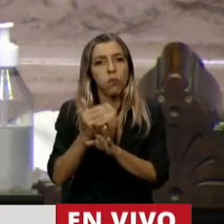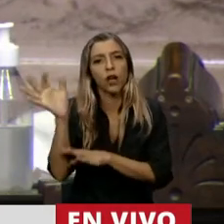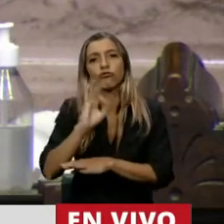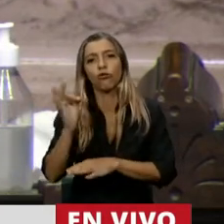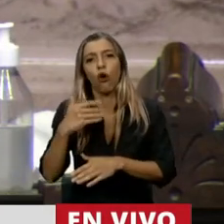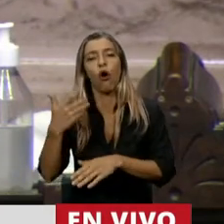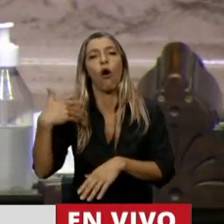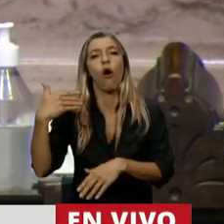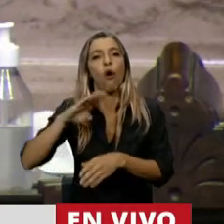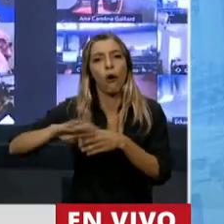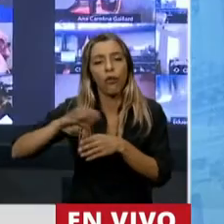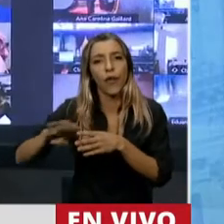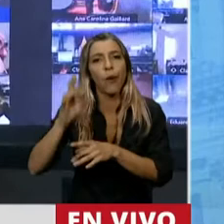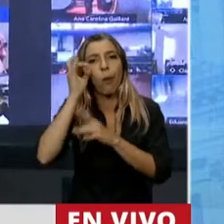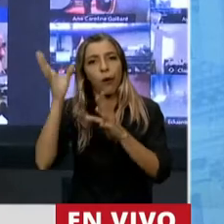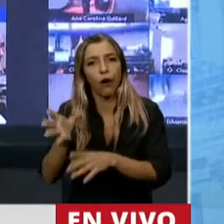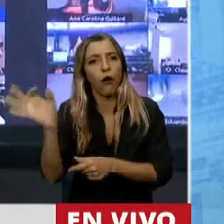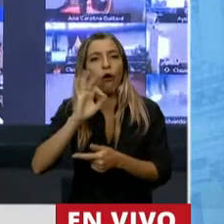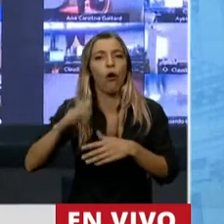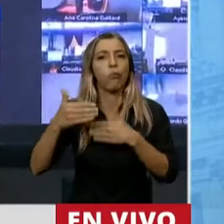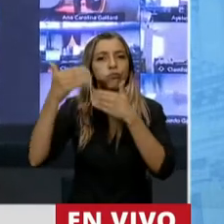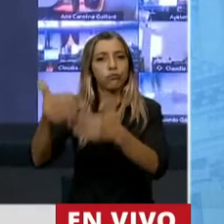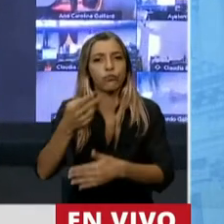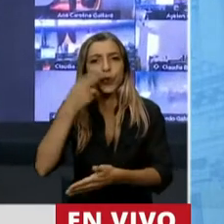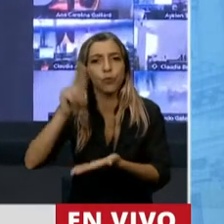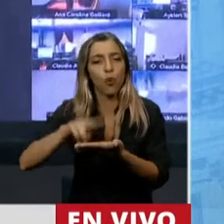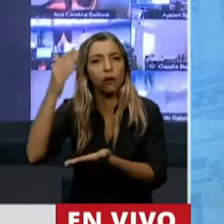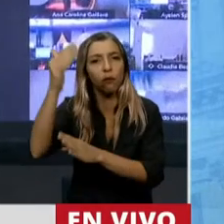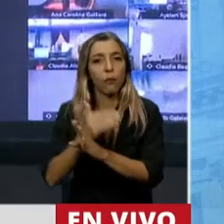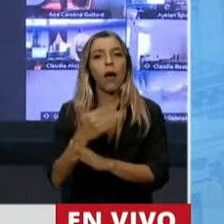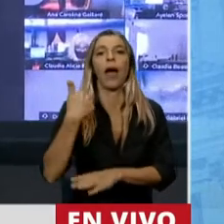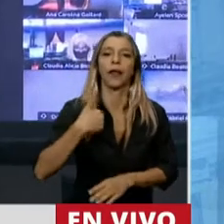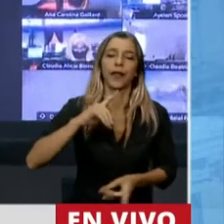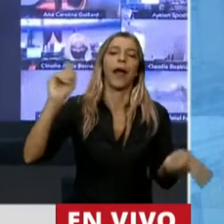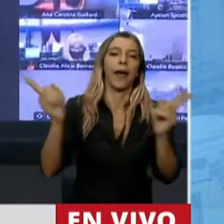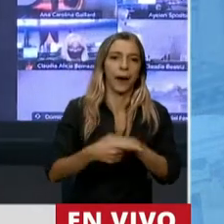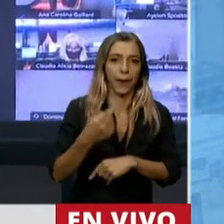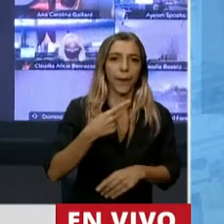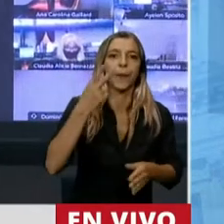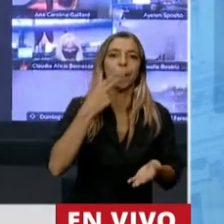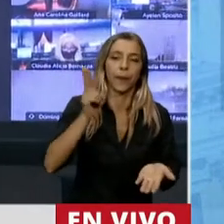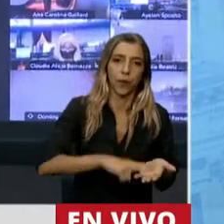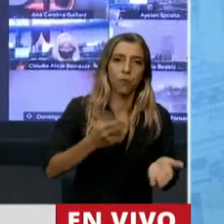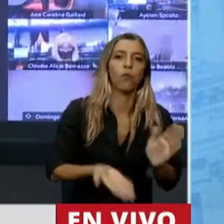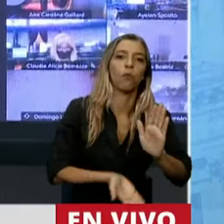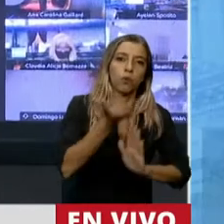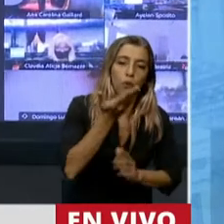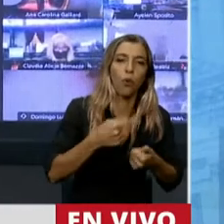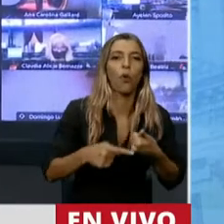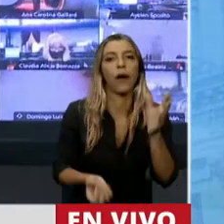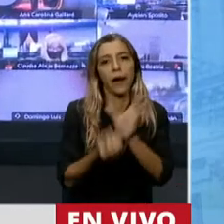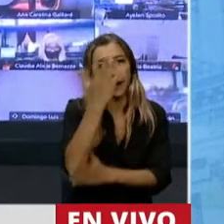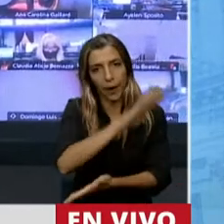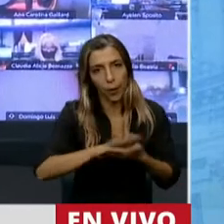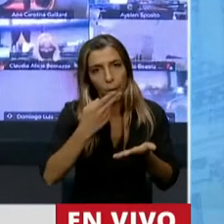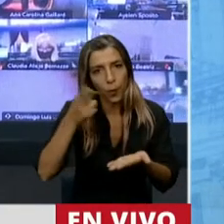deuda, baja de impuestos, la Argentina sube impuestos, crea impuestos, convirtiéndose en la nación